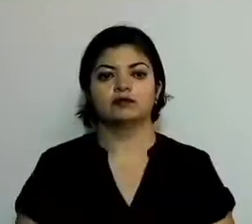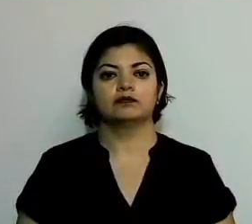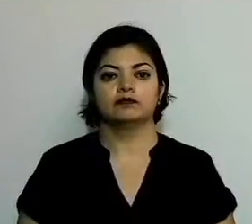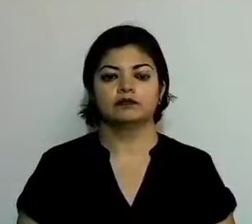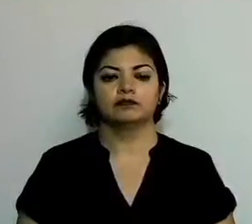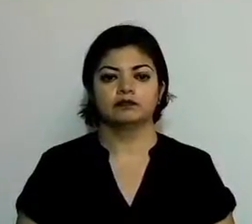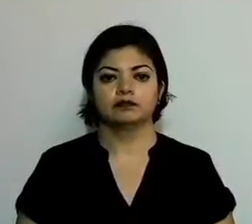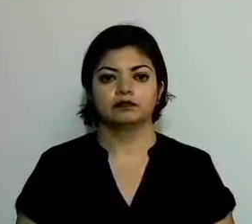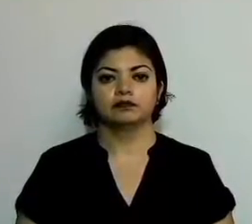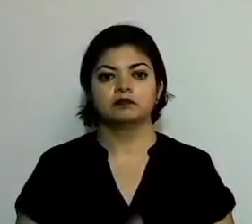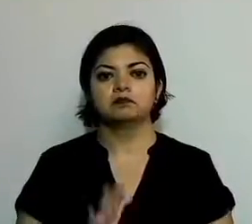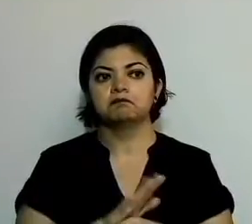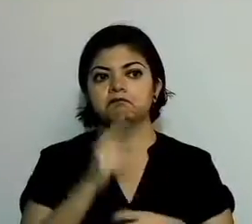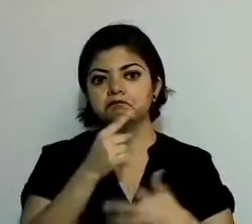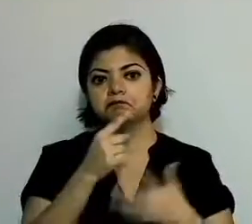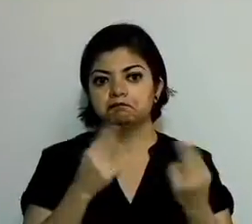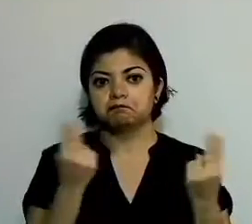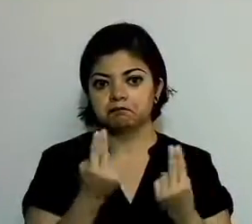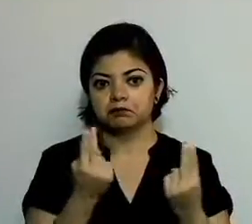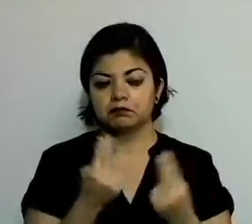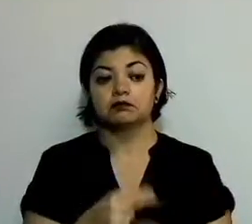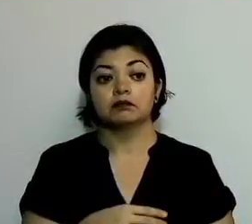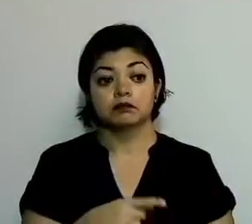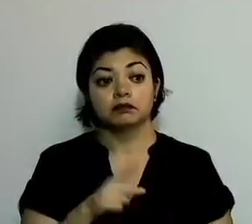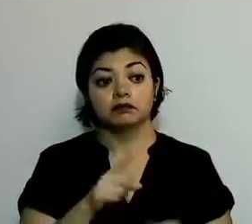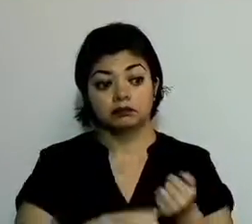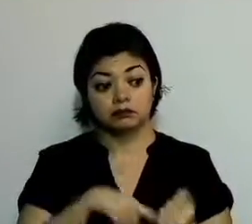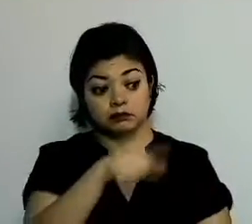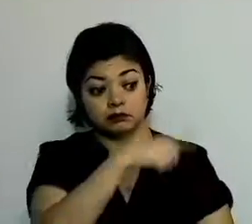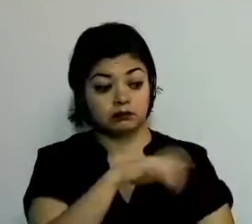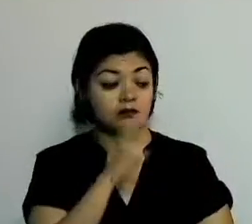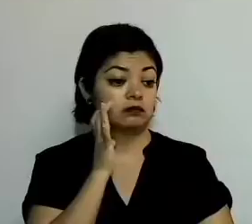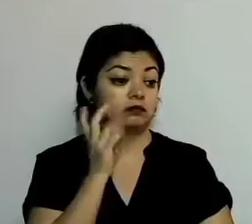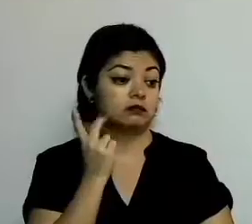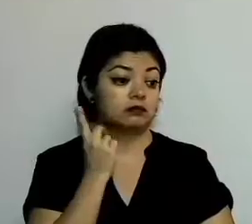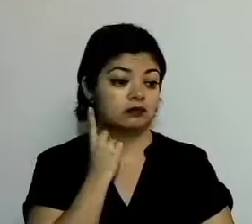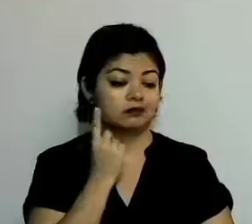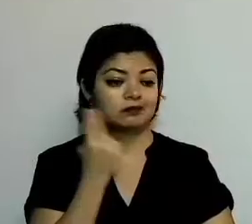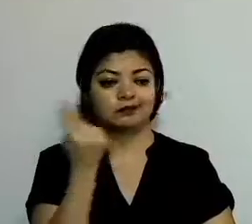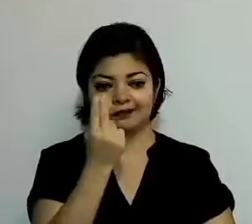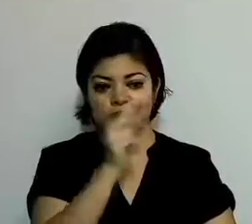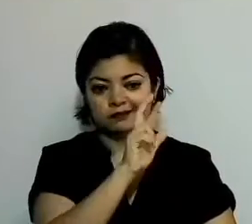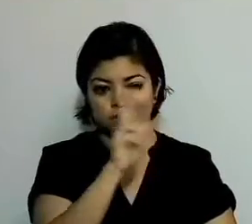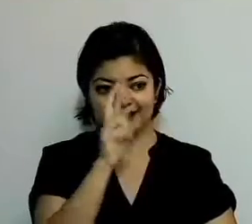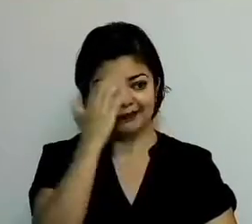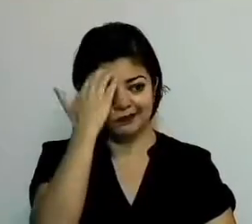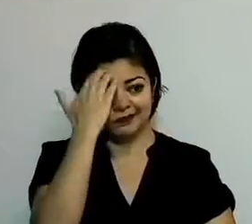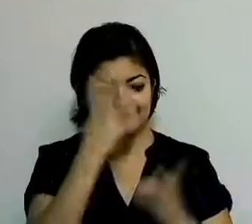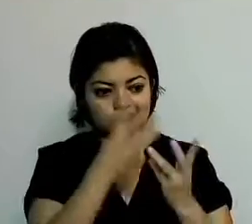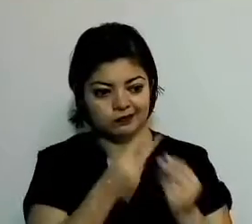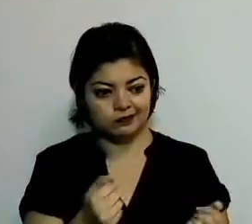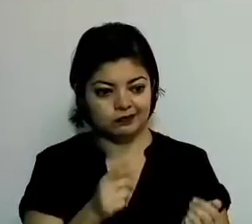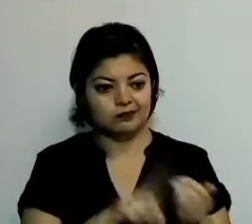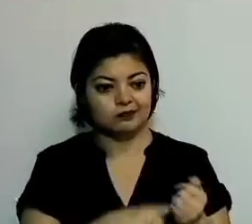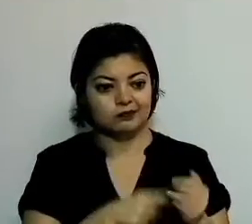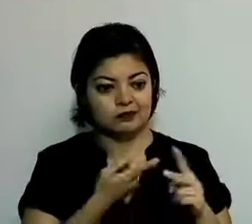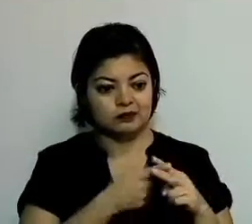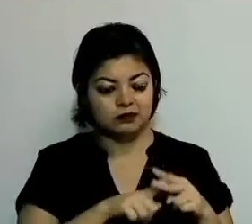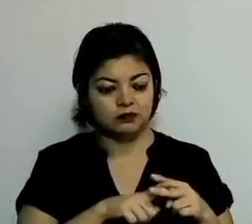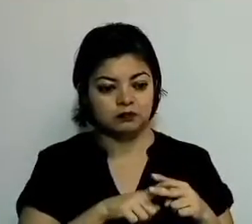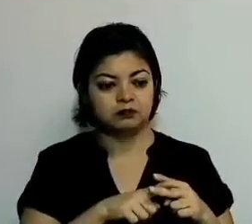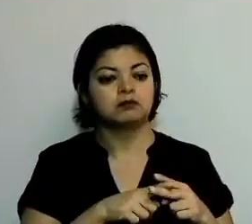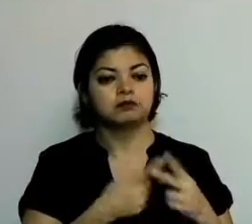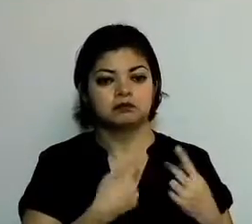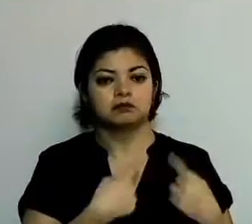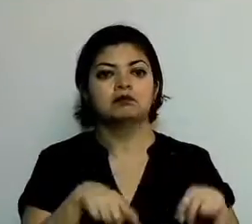Consideraciones. Es competencia de la sexagésima legislatura conocer y resolver la iniciativa de decreto en términos de lo